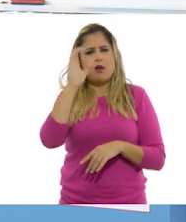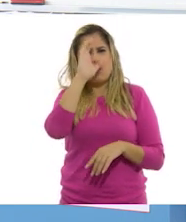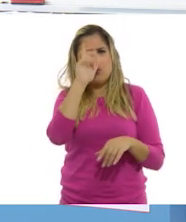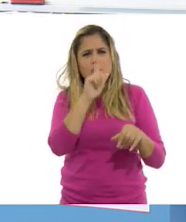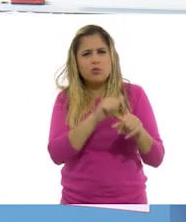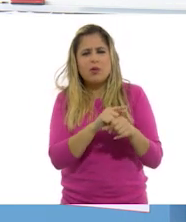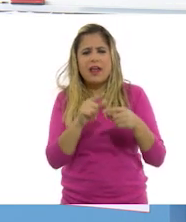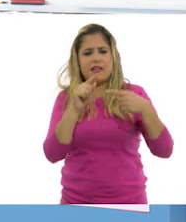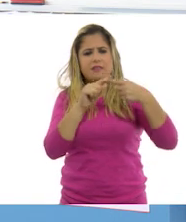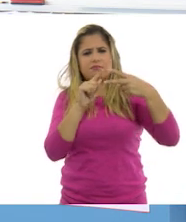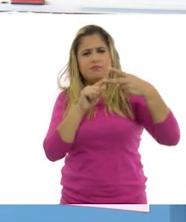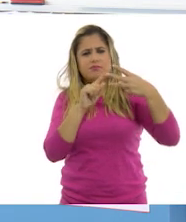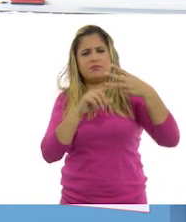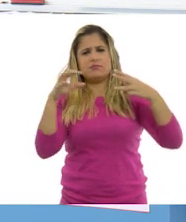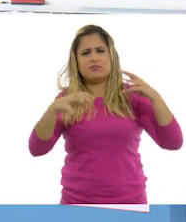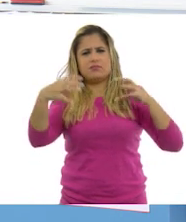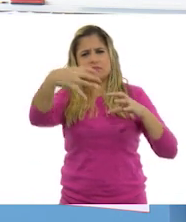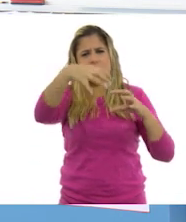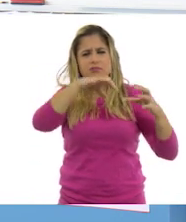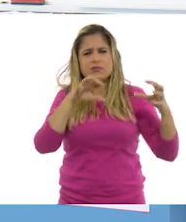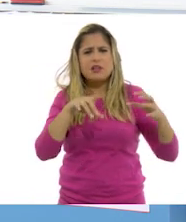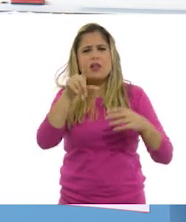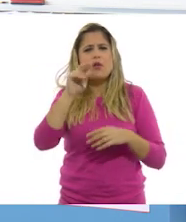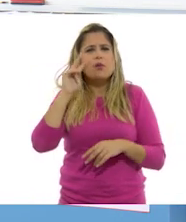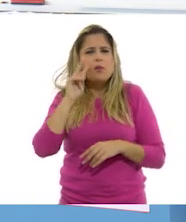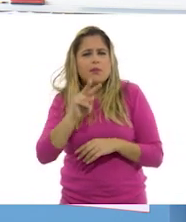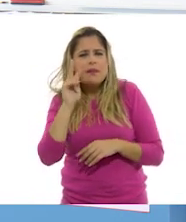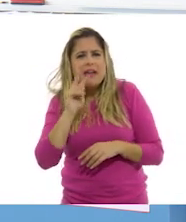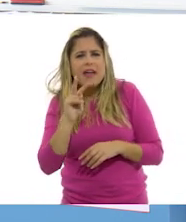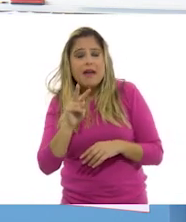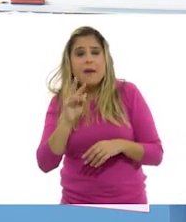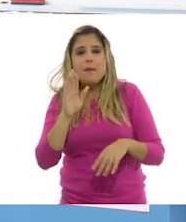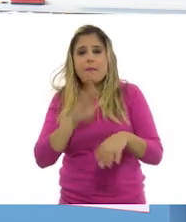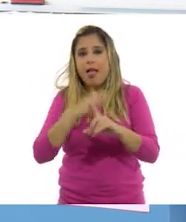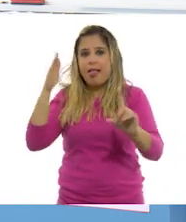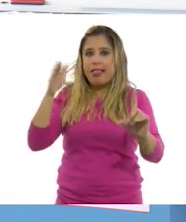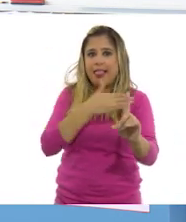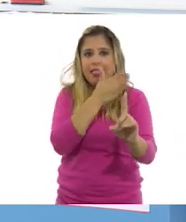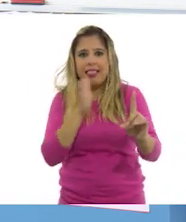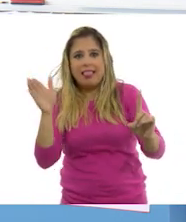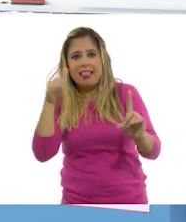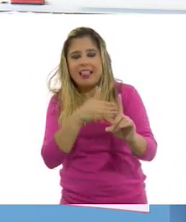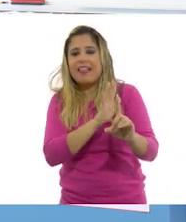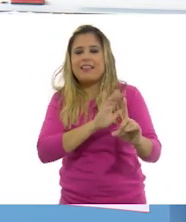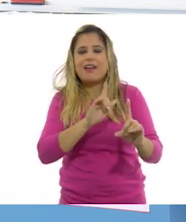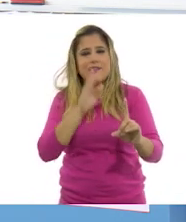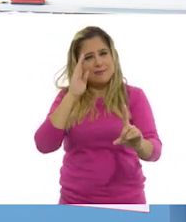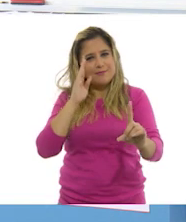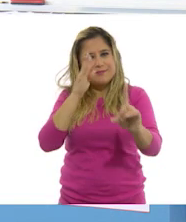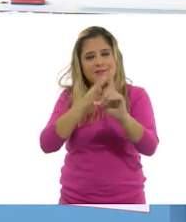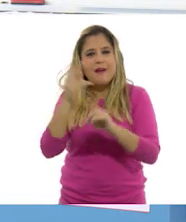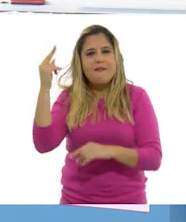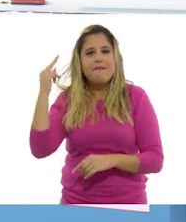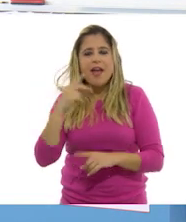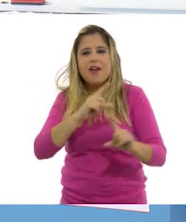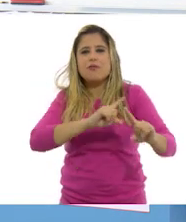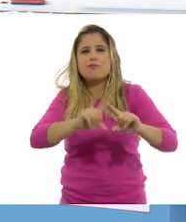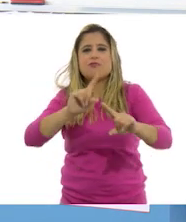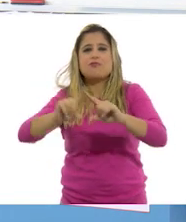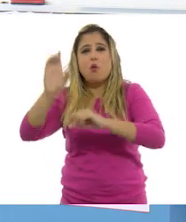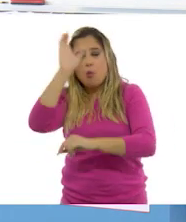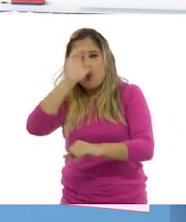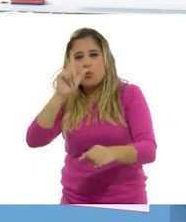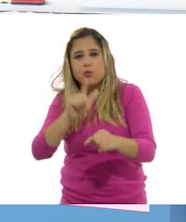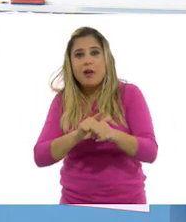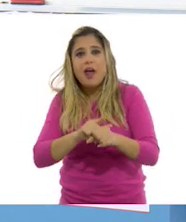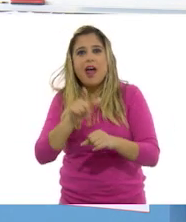de estos tres continentes, vamos o vayamos, sin más preámbulo, a viajar por la diversidad cultural de la población